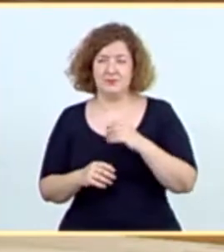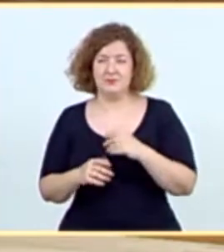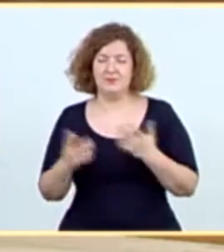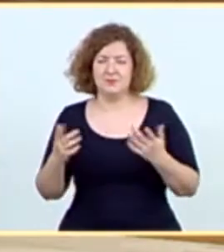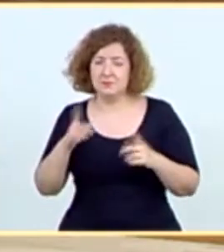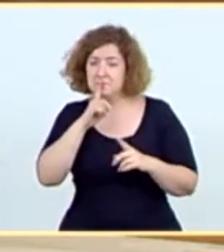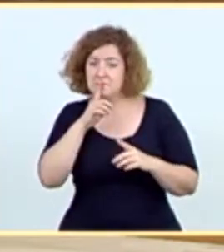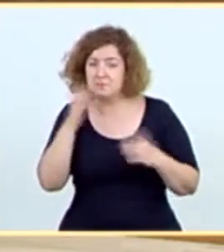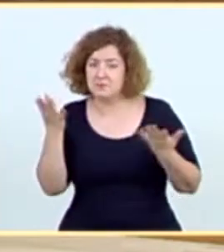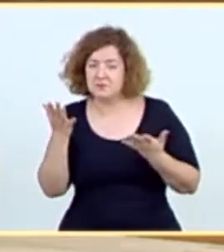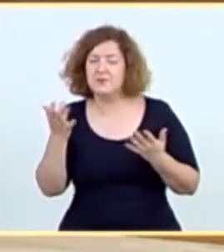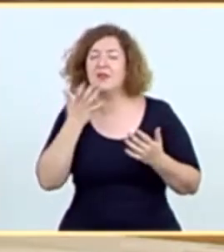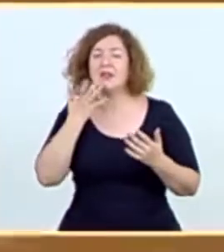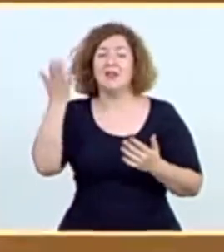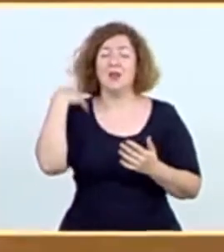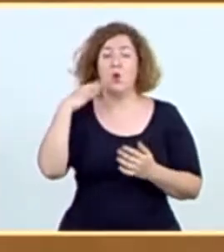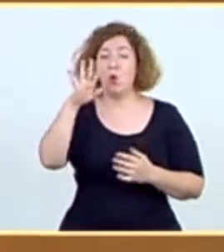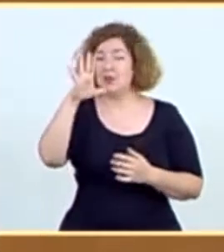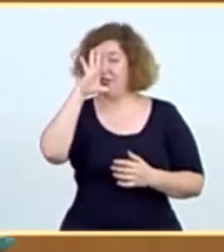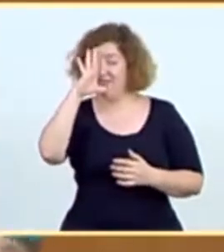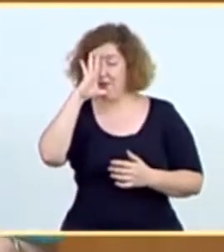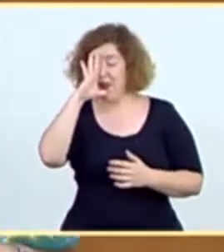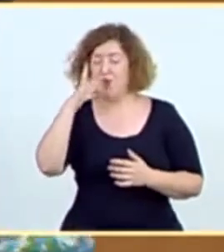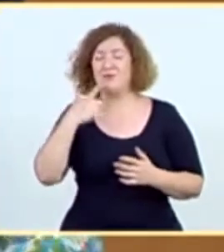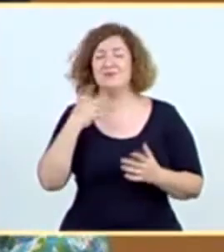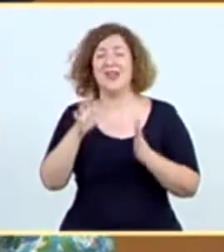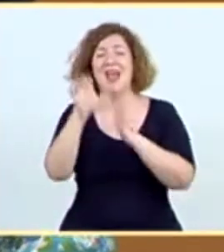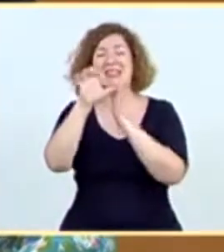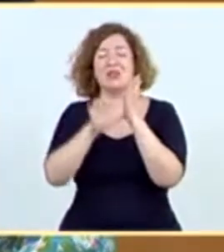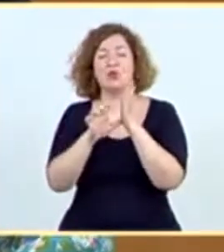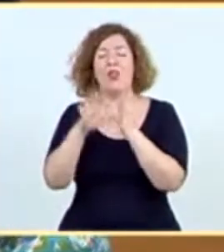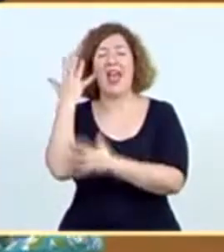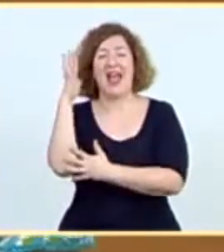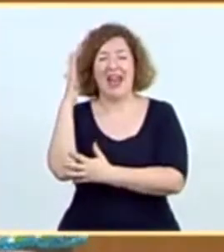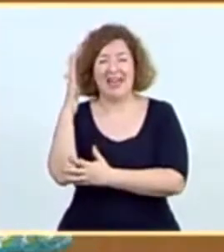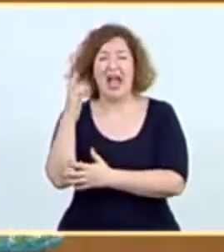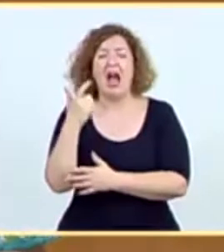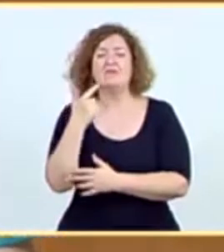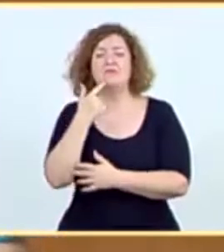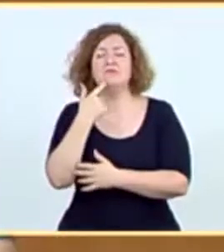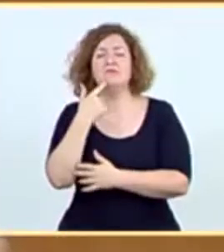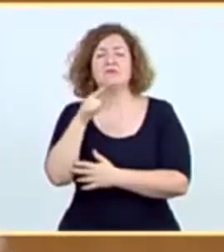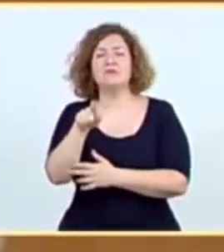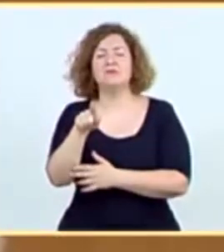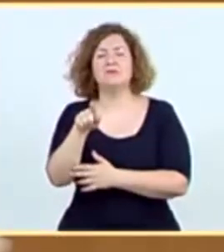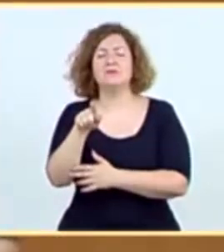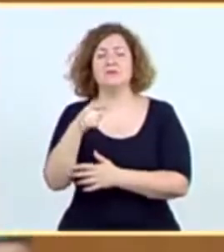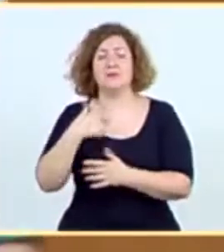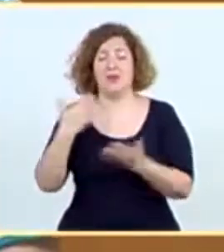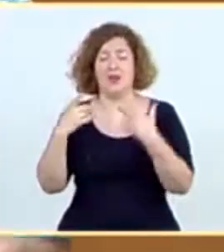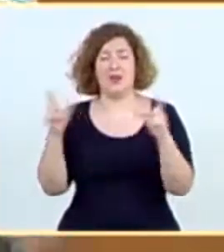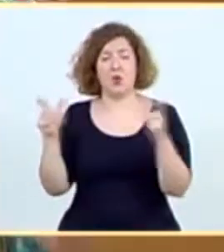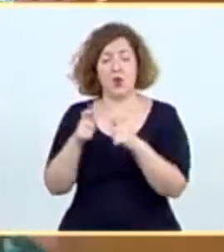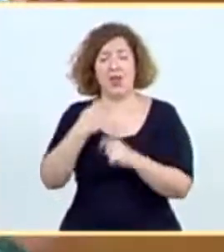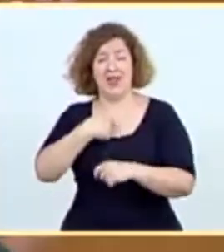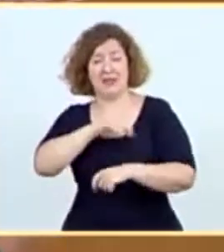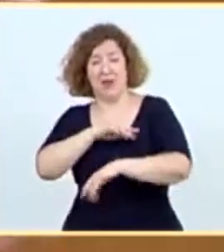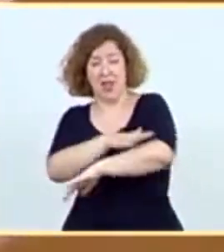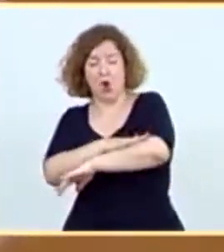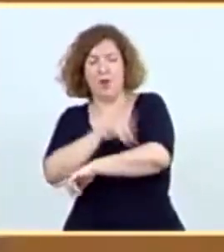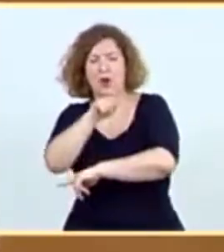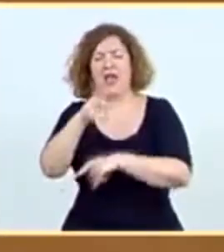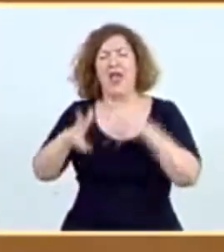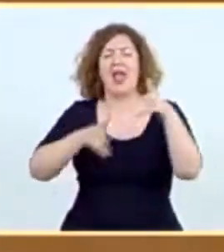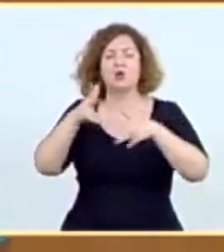que en relación al Estatuto de Guernica, el pasado 4 de febrero, celebramos la primera reunión entre el Gobierno de España y el de Euskadi. Tomé posesión